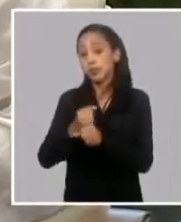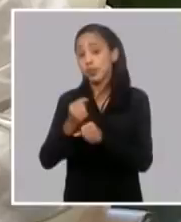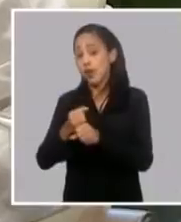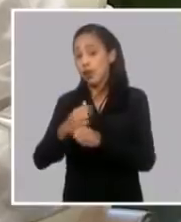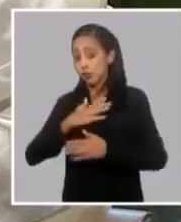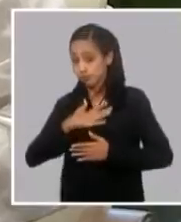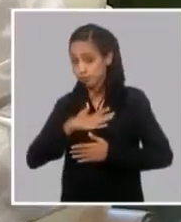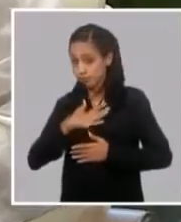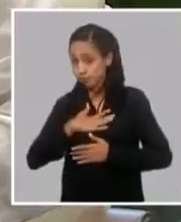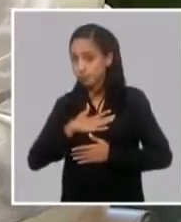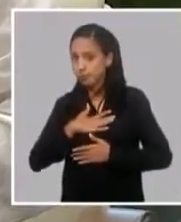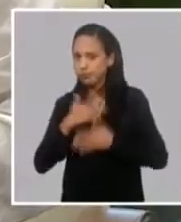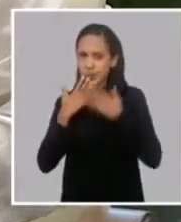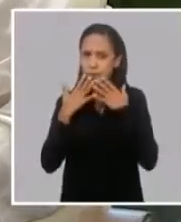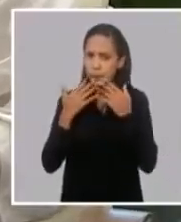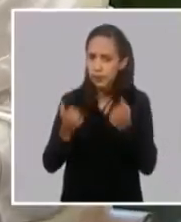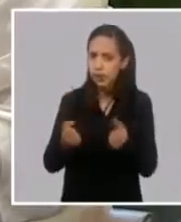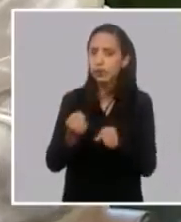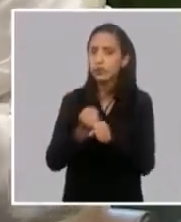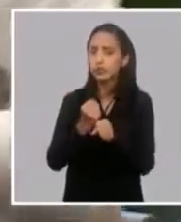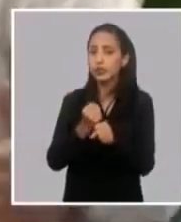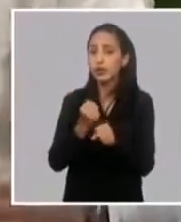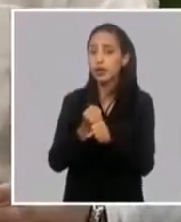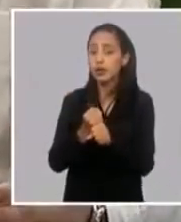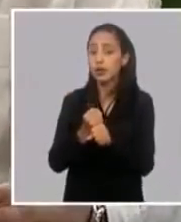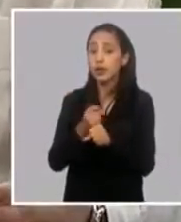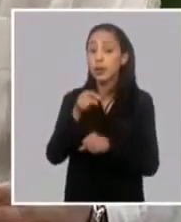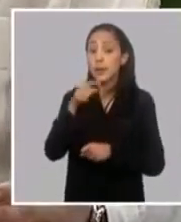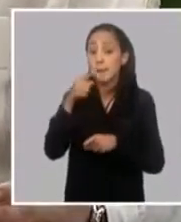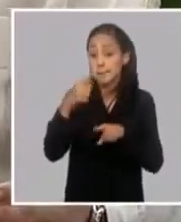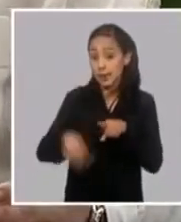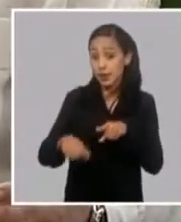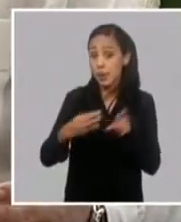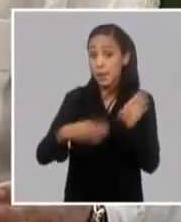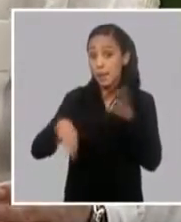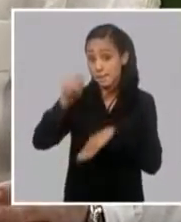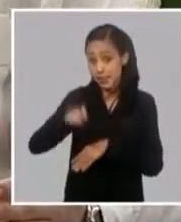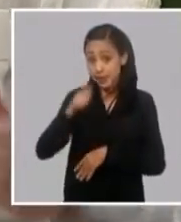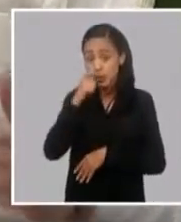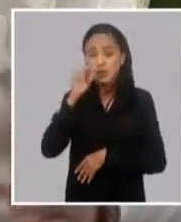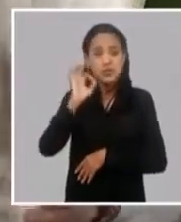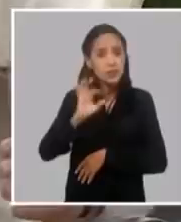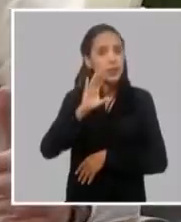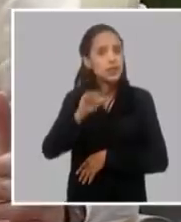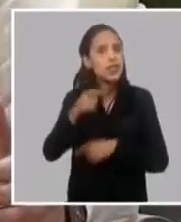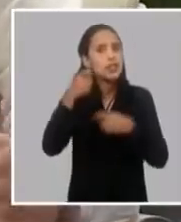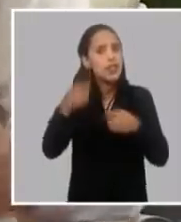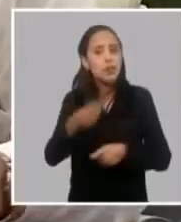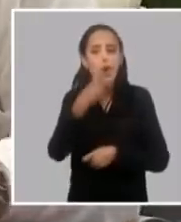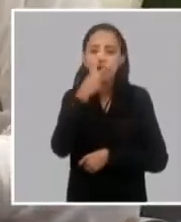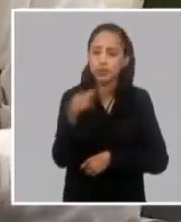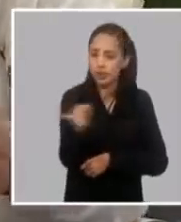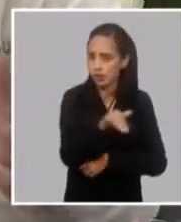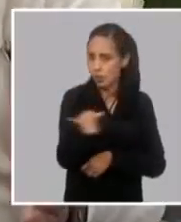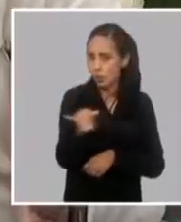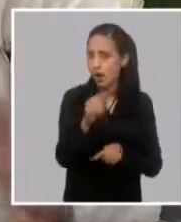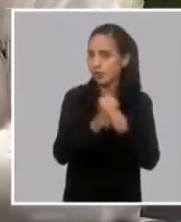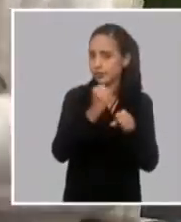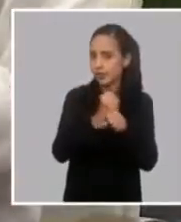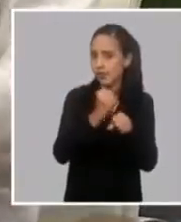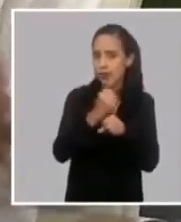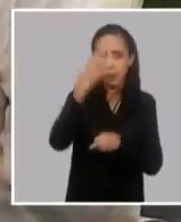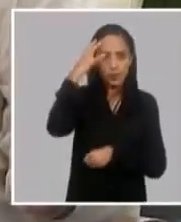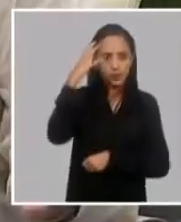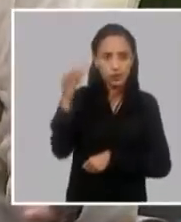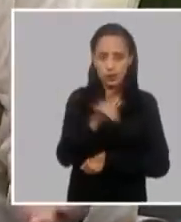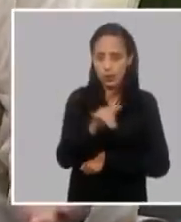el presidente nos ha indicado el primer ministro es no descuidar la empresa estatal desde el punto de vista de la autonomía o sea tenemos que ir en paralelo en el sector no estatal